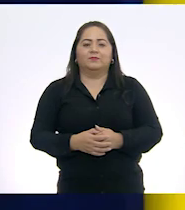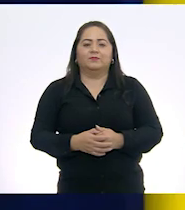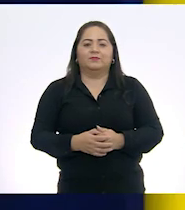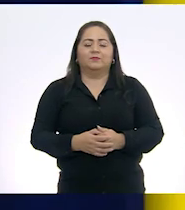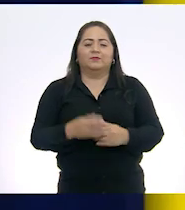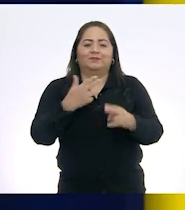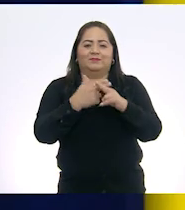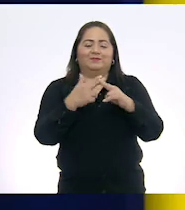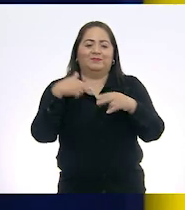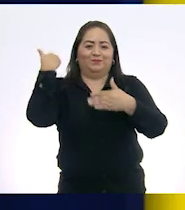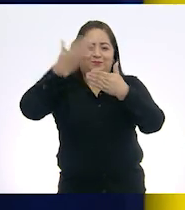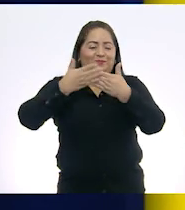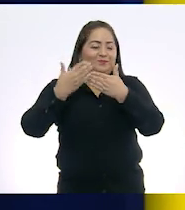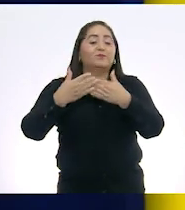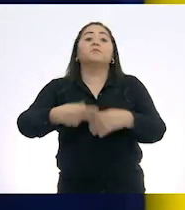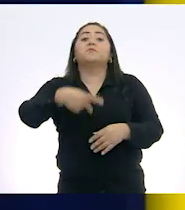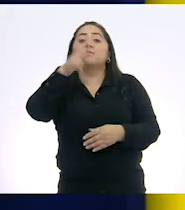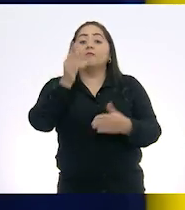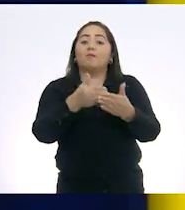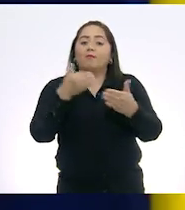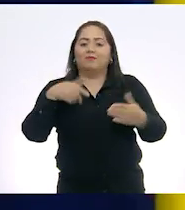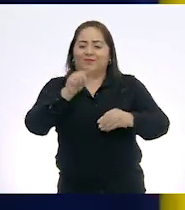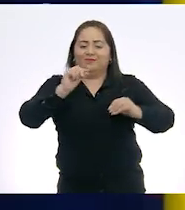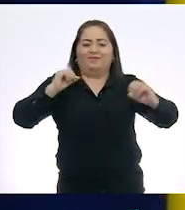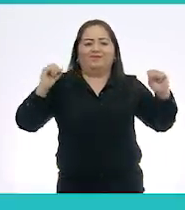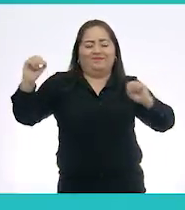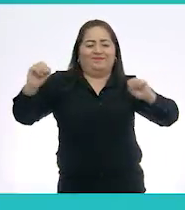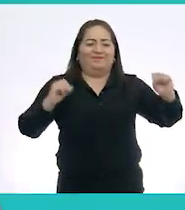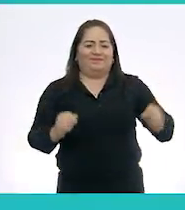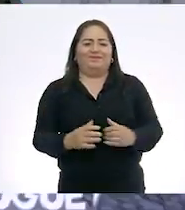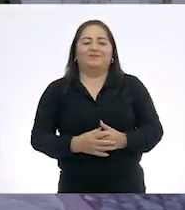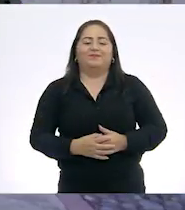Hasta la próxima. Pero antes, a movernos un poco.